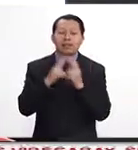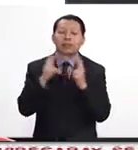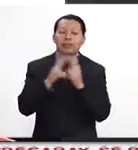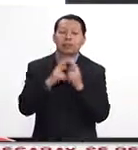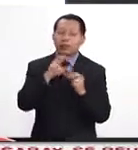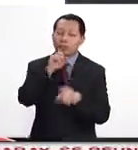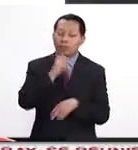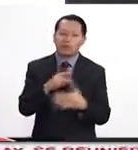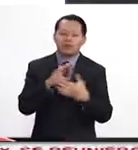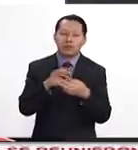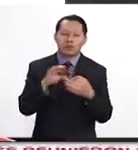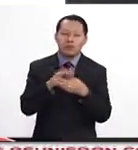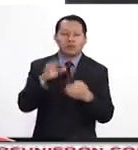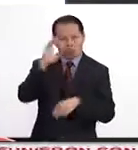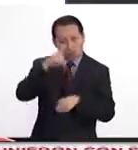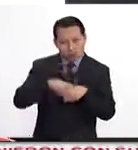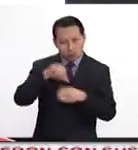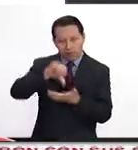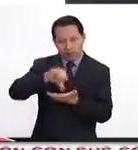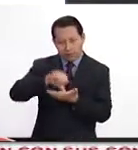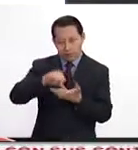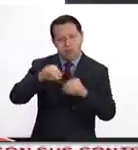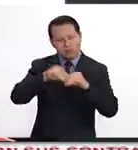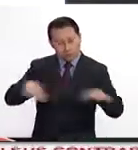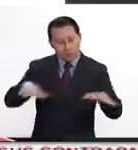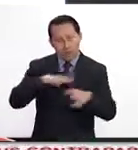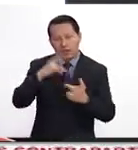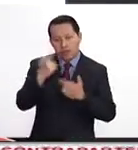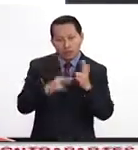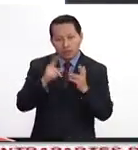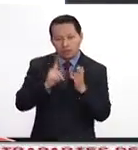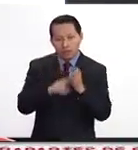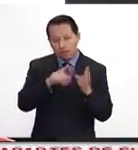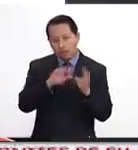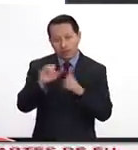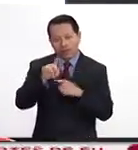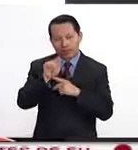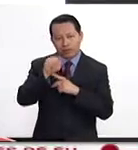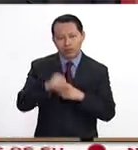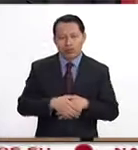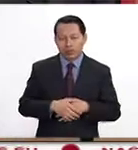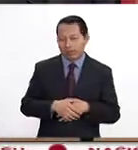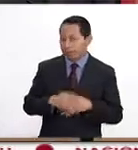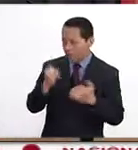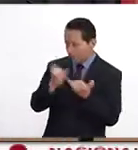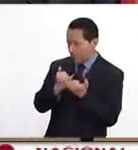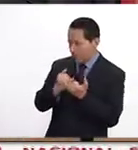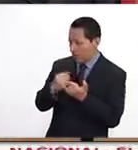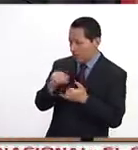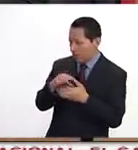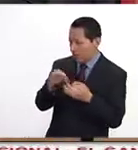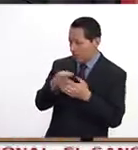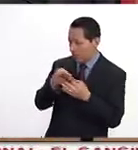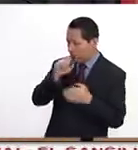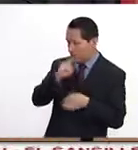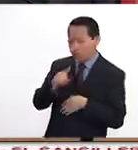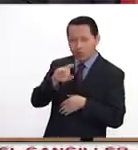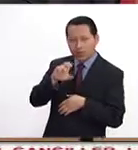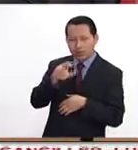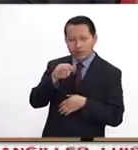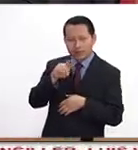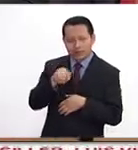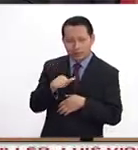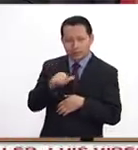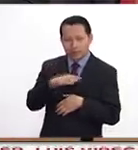predominante en la cultura iraní a partir de la revolución de 1979. Y perdón que haga este paréntesis porque están los chiís y los